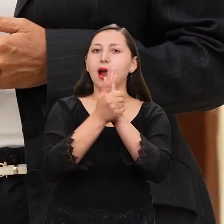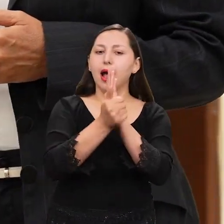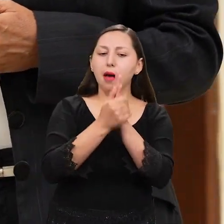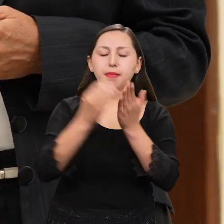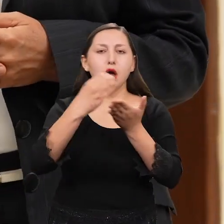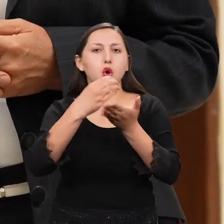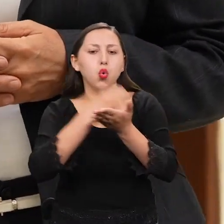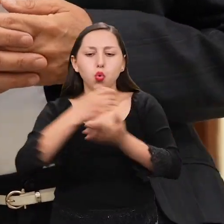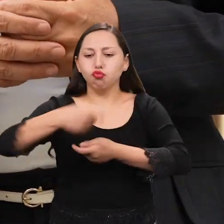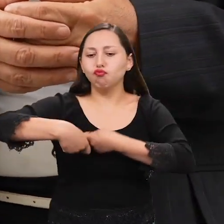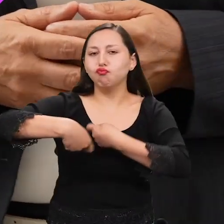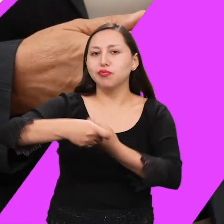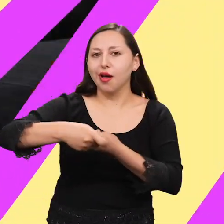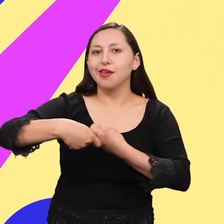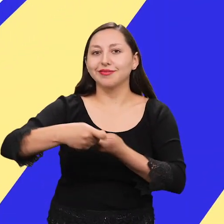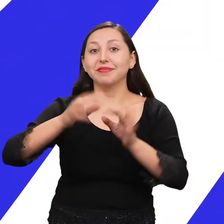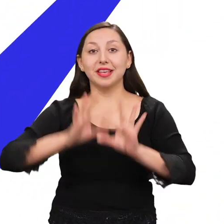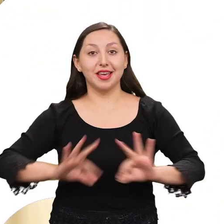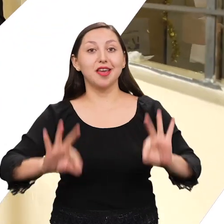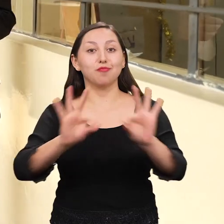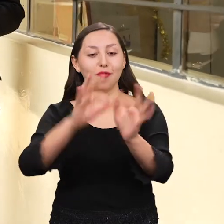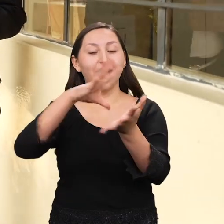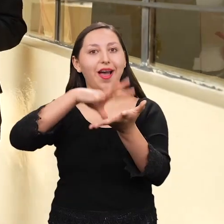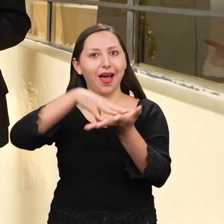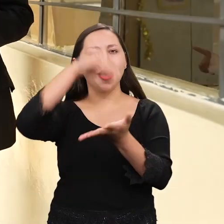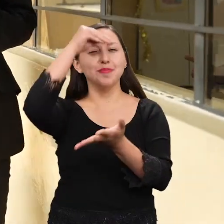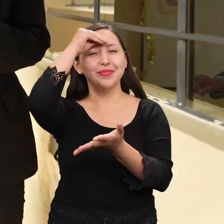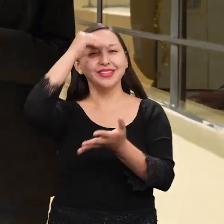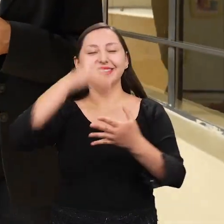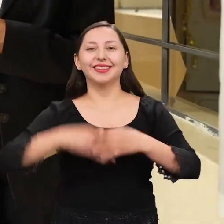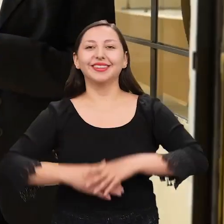interesante! ¡Gracias! ¡Vamos!